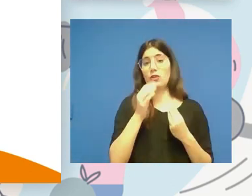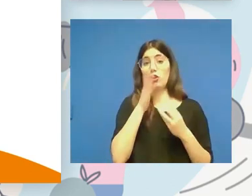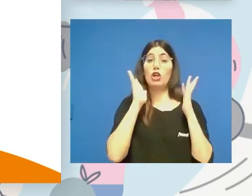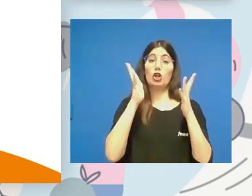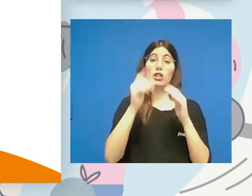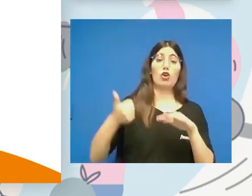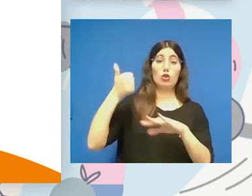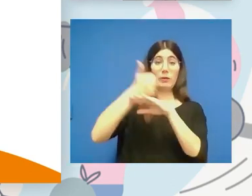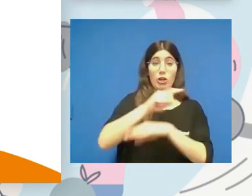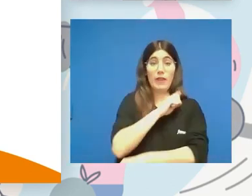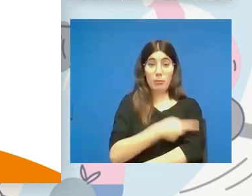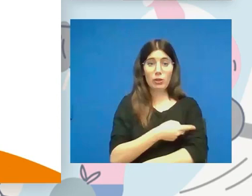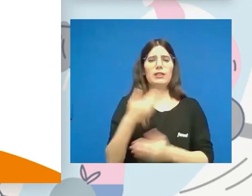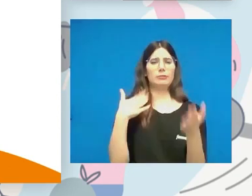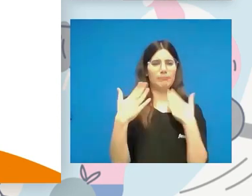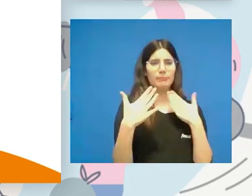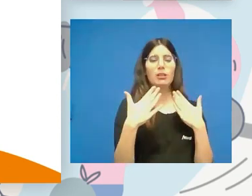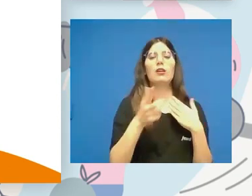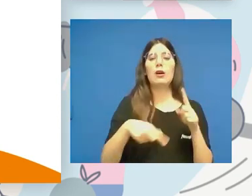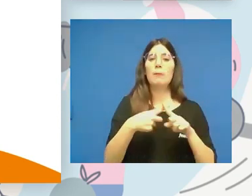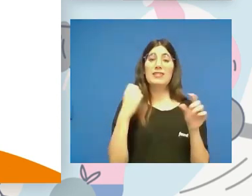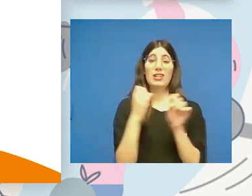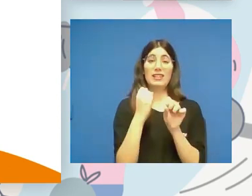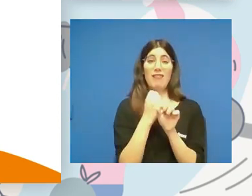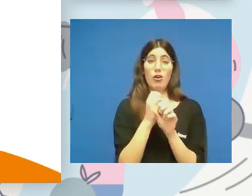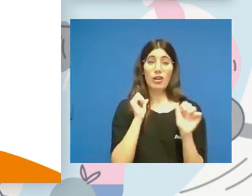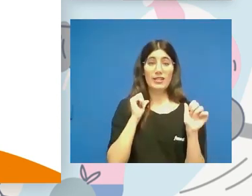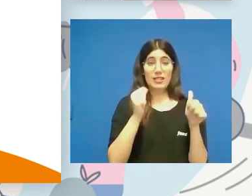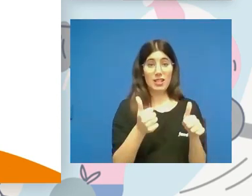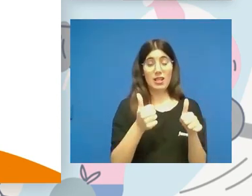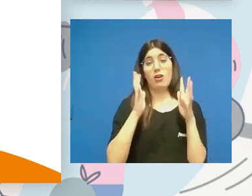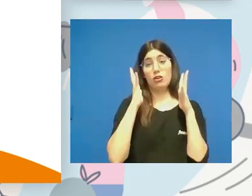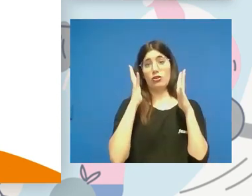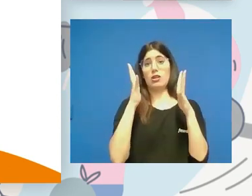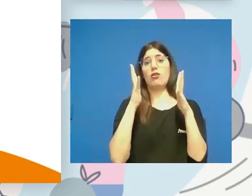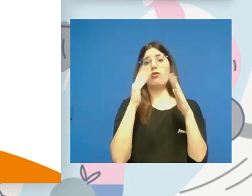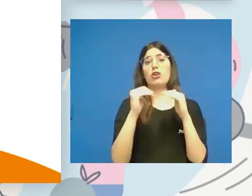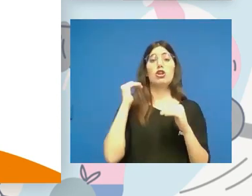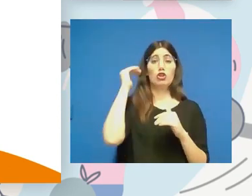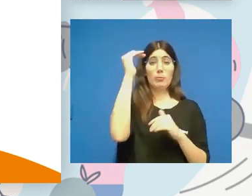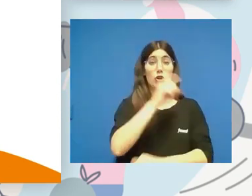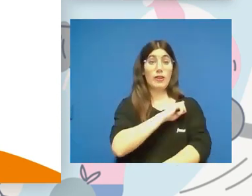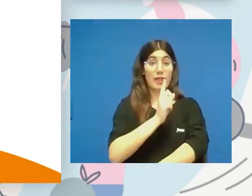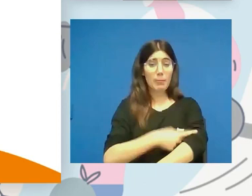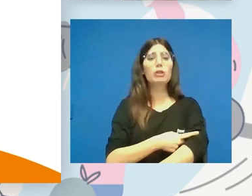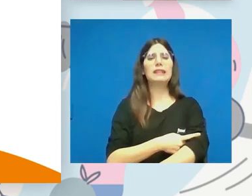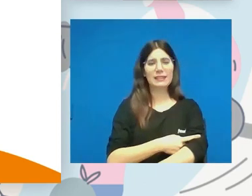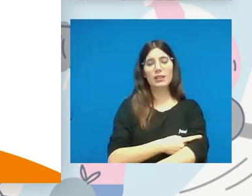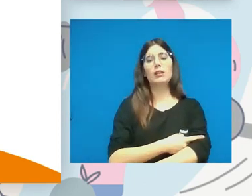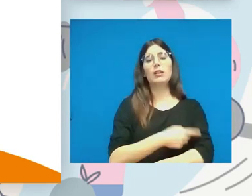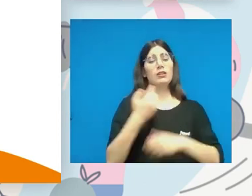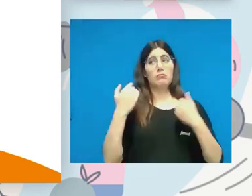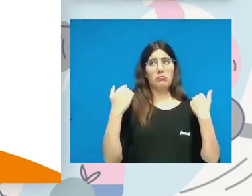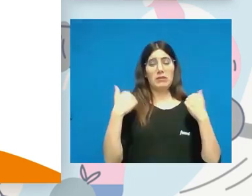los trabajos que se iniciaron desde el propio Consejo Superior de Deportes para la elaboración de la ley contaron desde el minuto